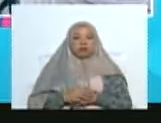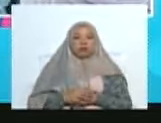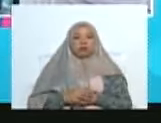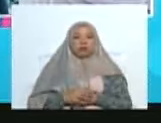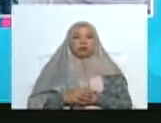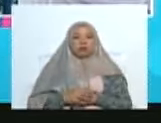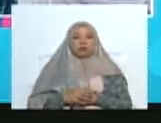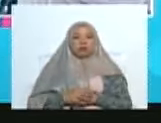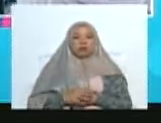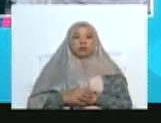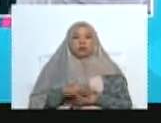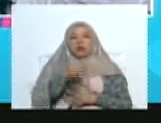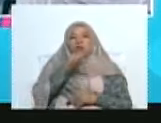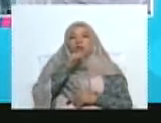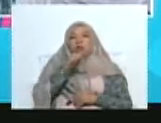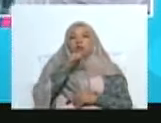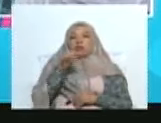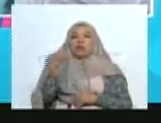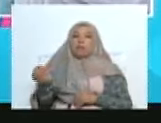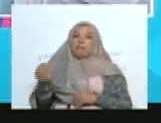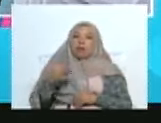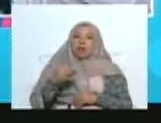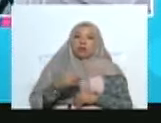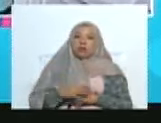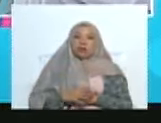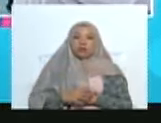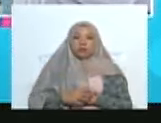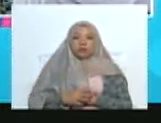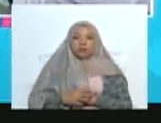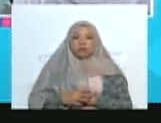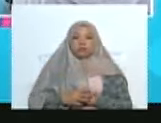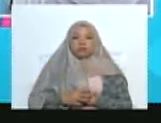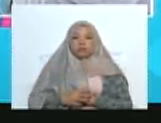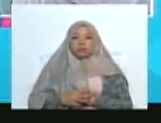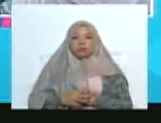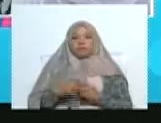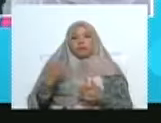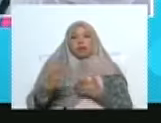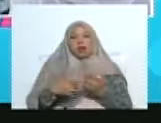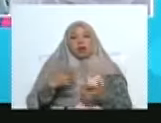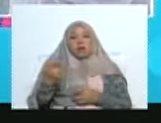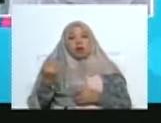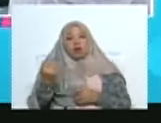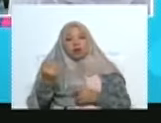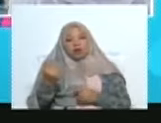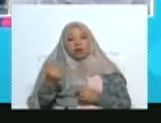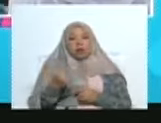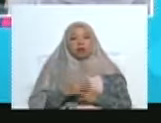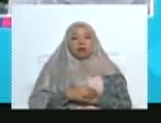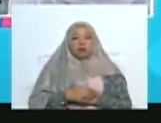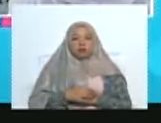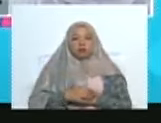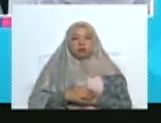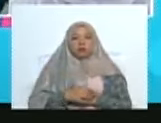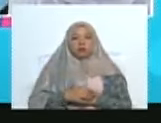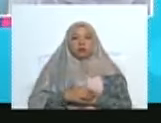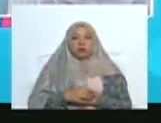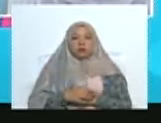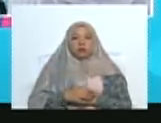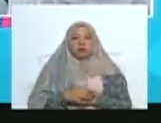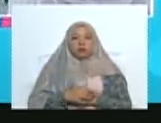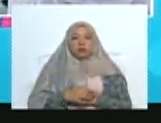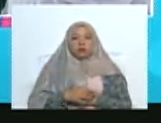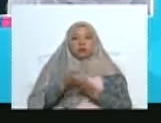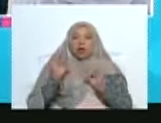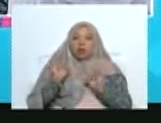Tomen nota, eso es actividad económica, capacidad de compra, capacidad